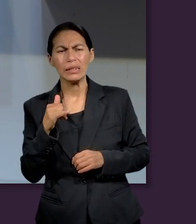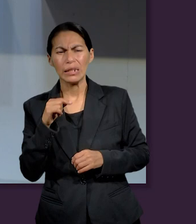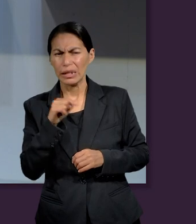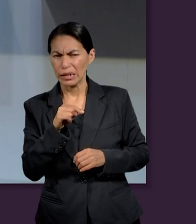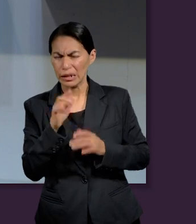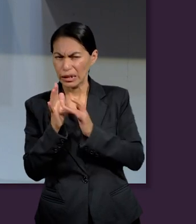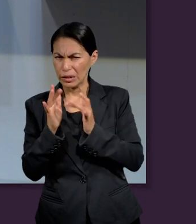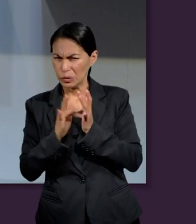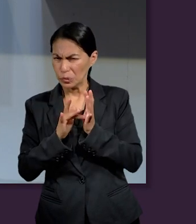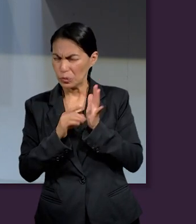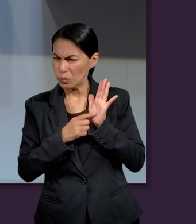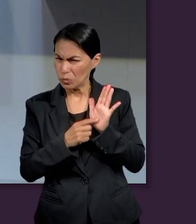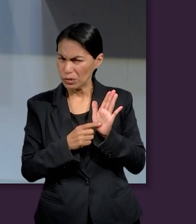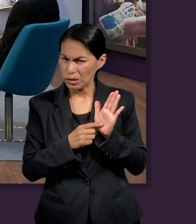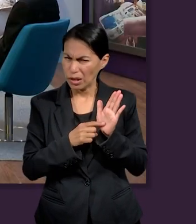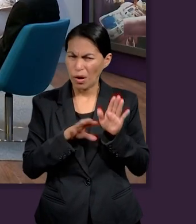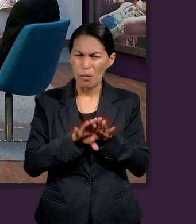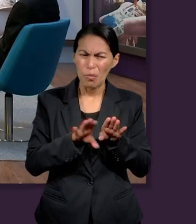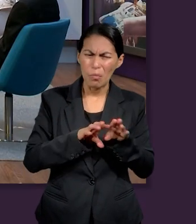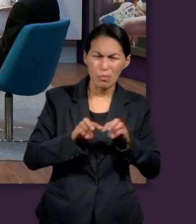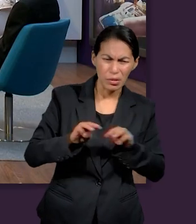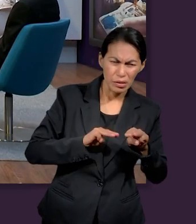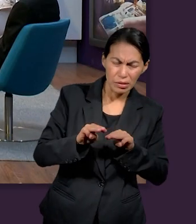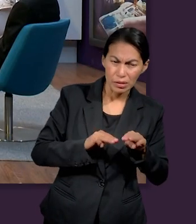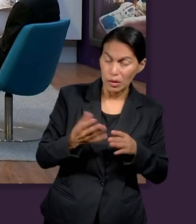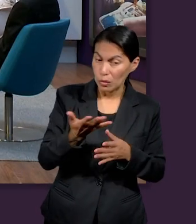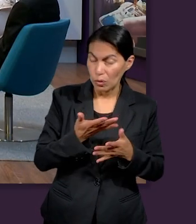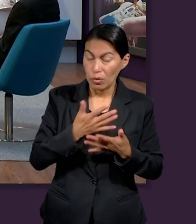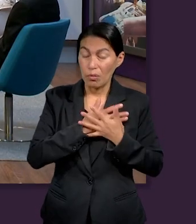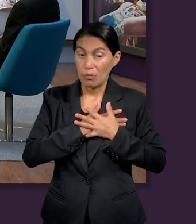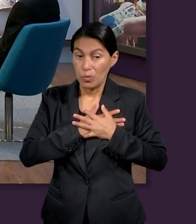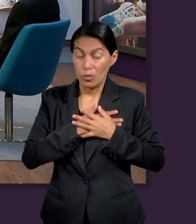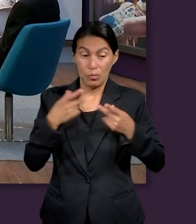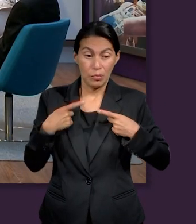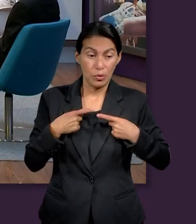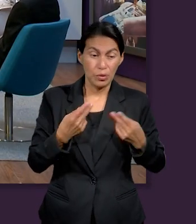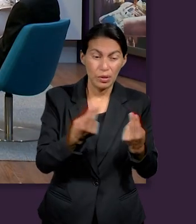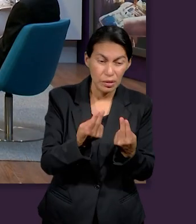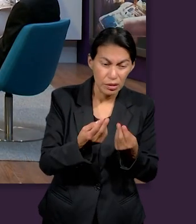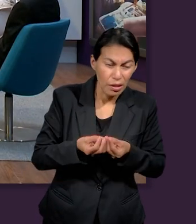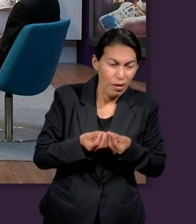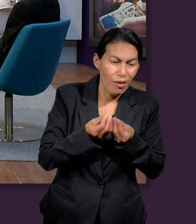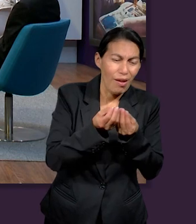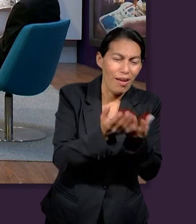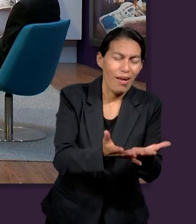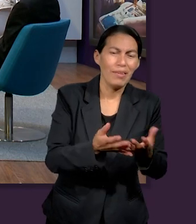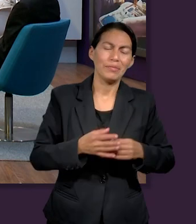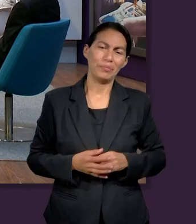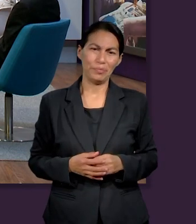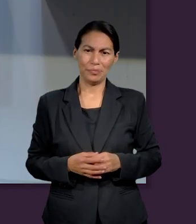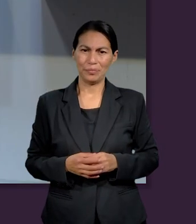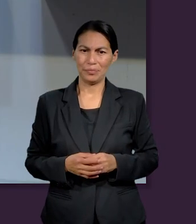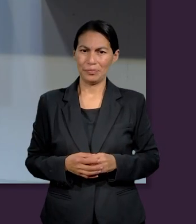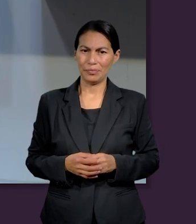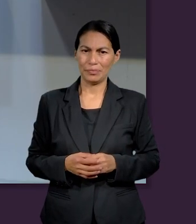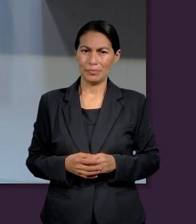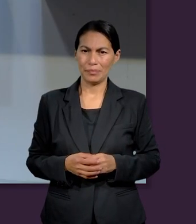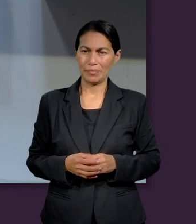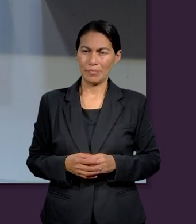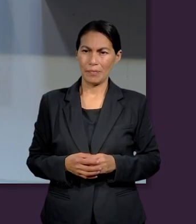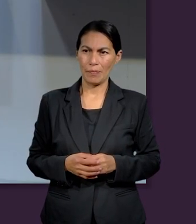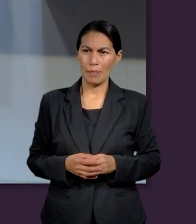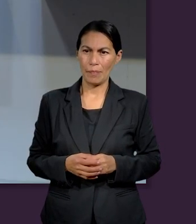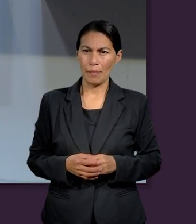Jesús muestra su ministerio, sobre todo en favor de los necesitados.